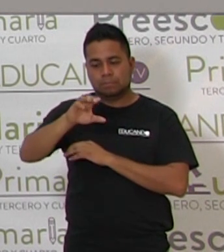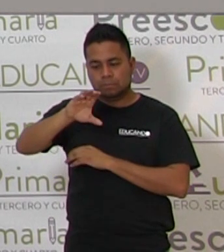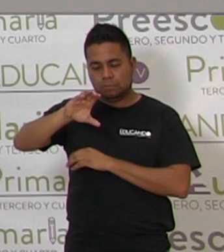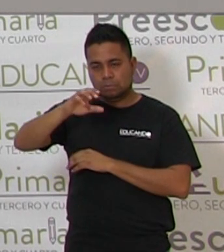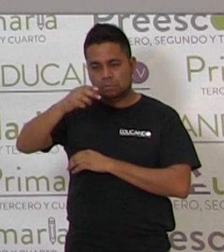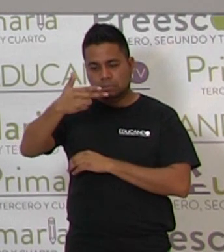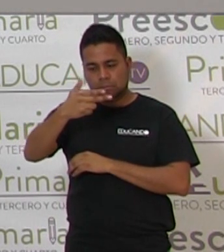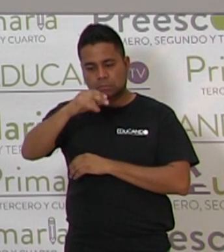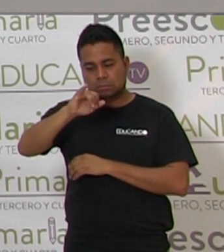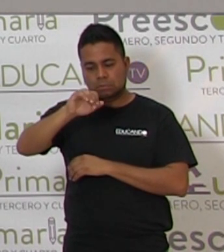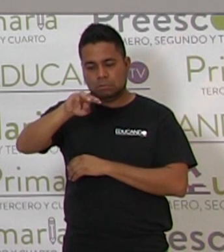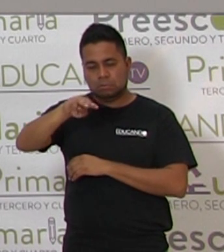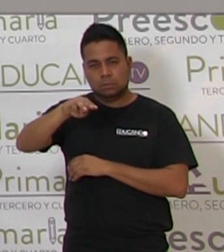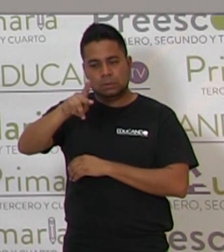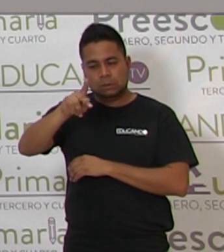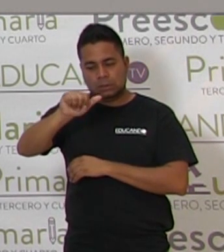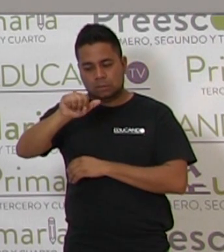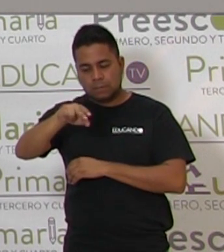Chimpancé.